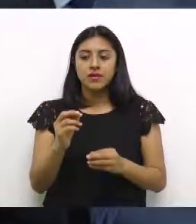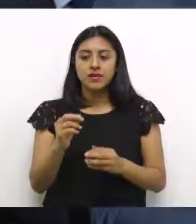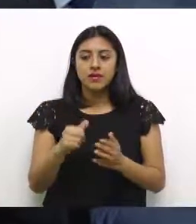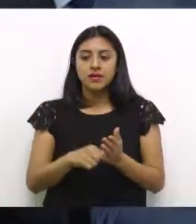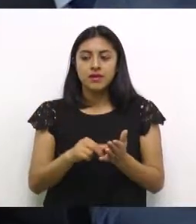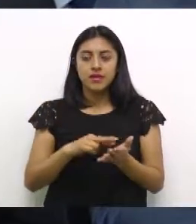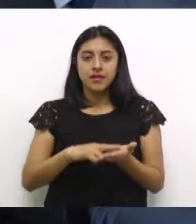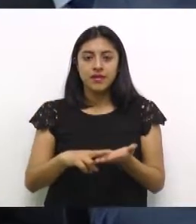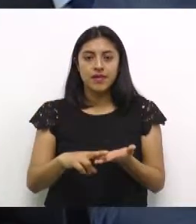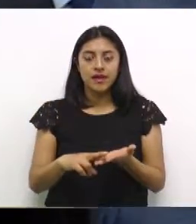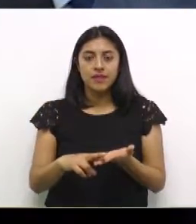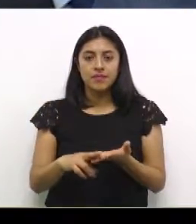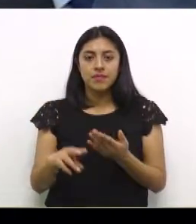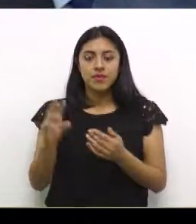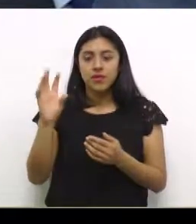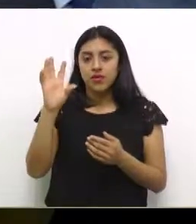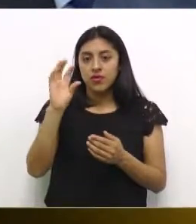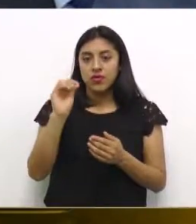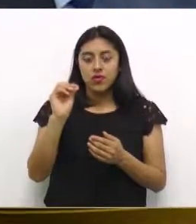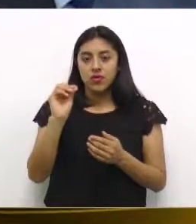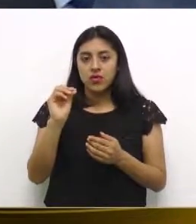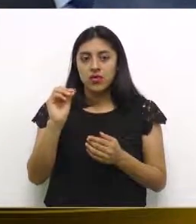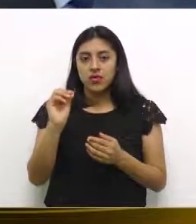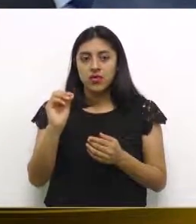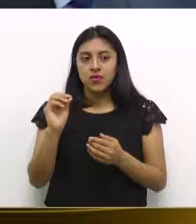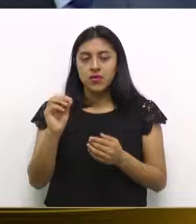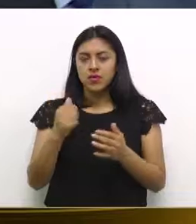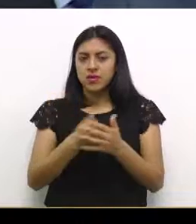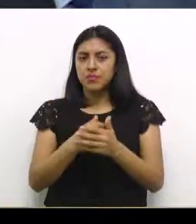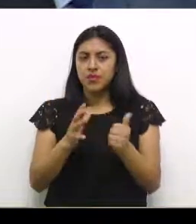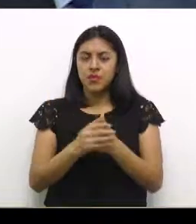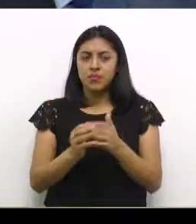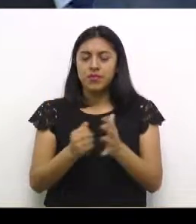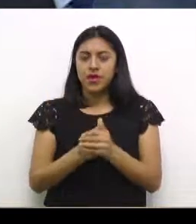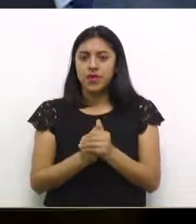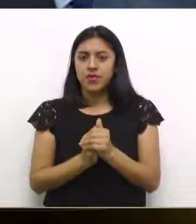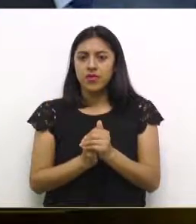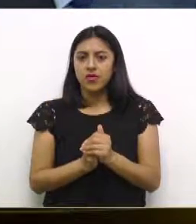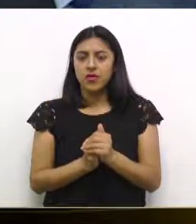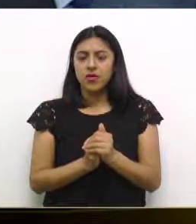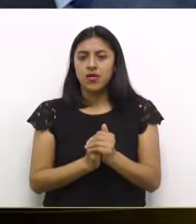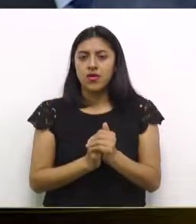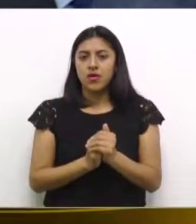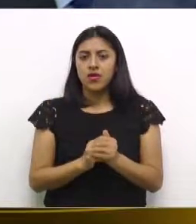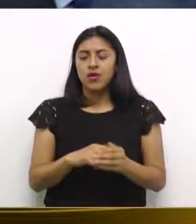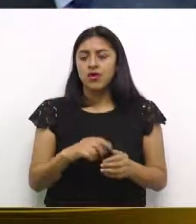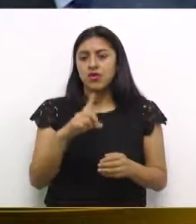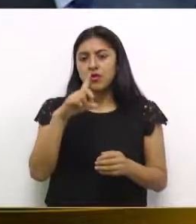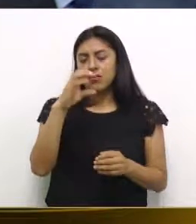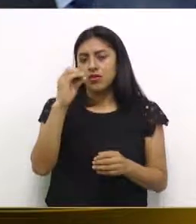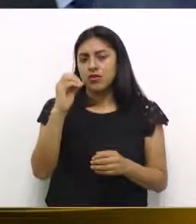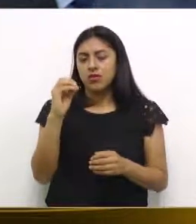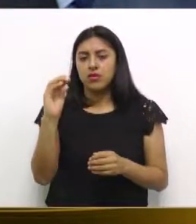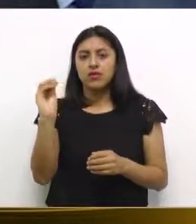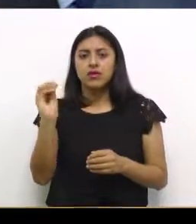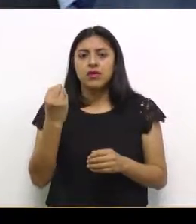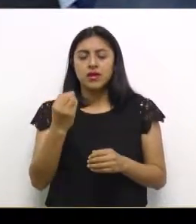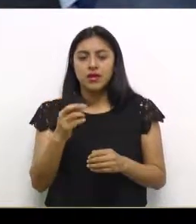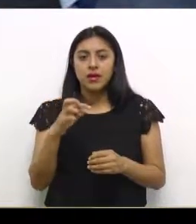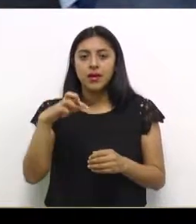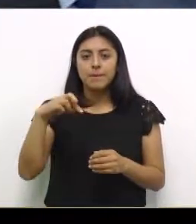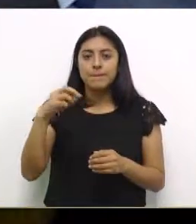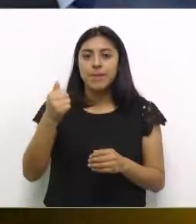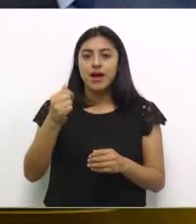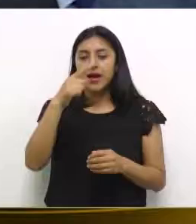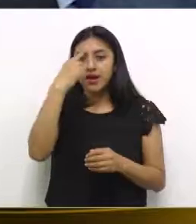que no existe crisis. Lo que ha sucedido dentro de la institución es que primeramente tuvimos un evento de licitación